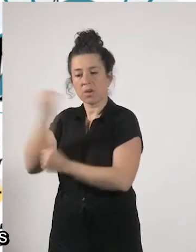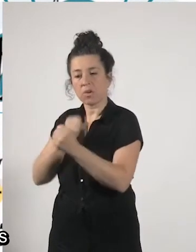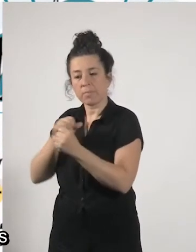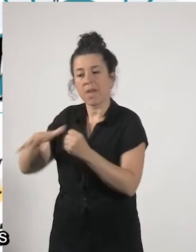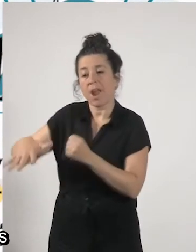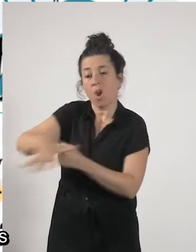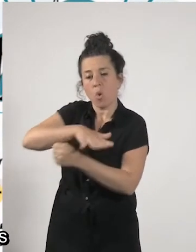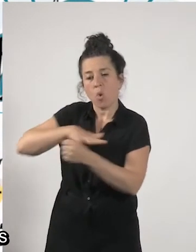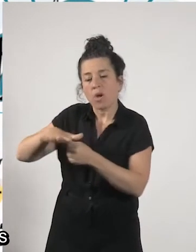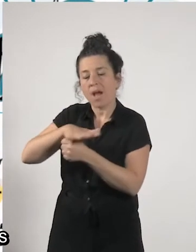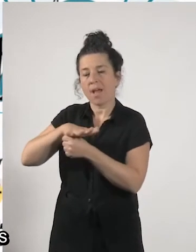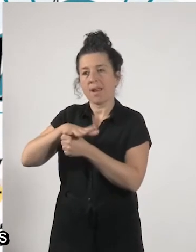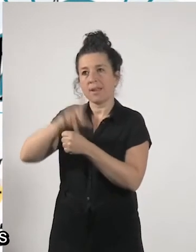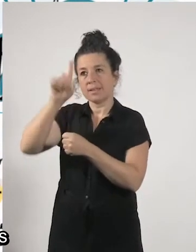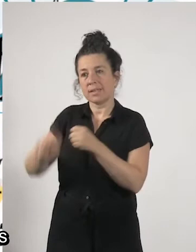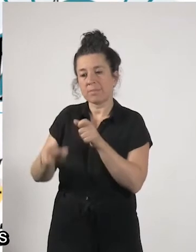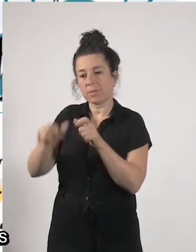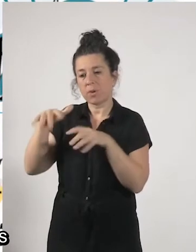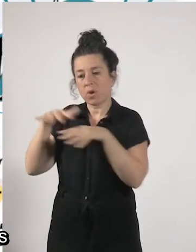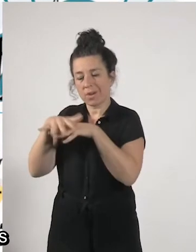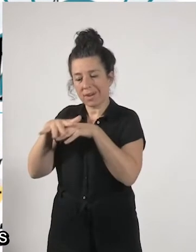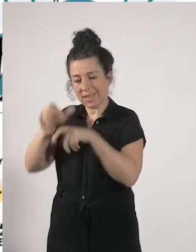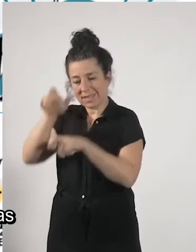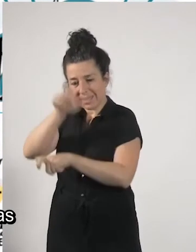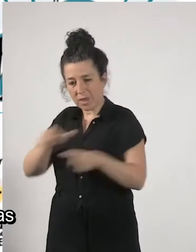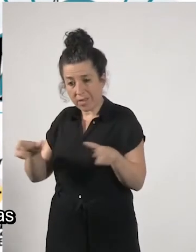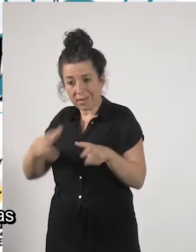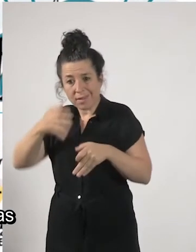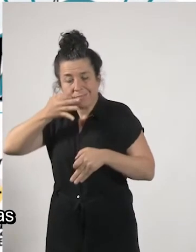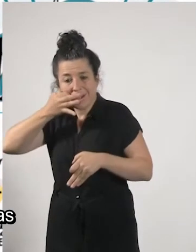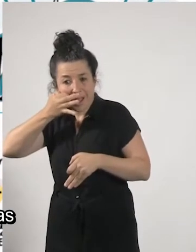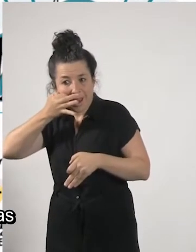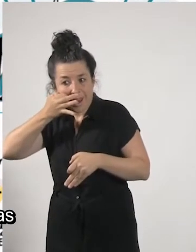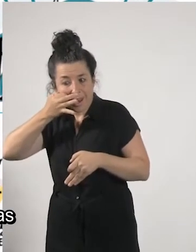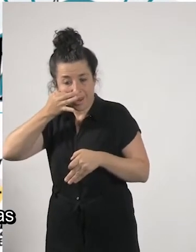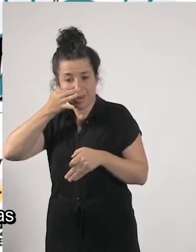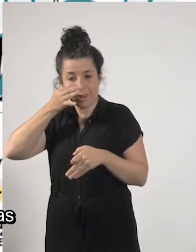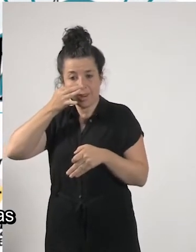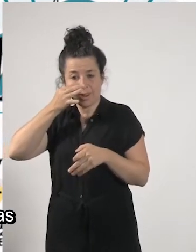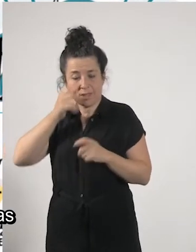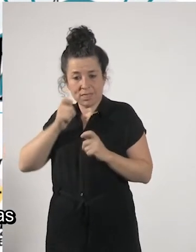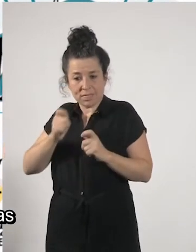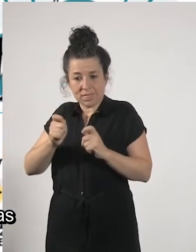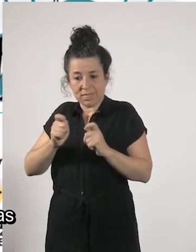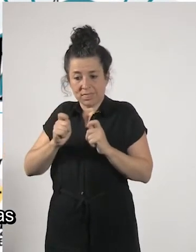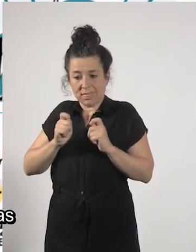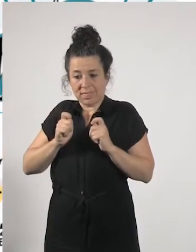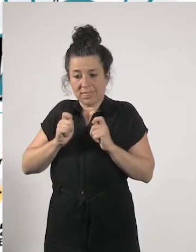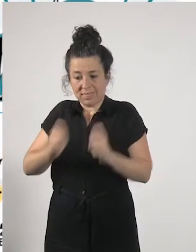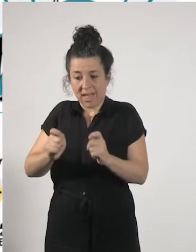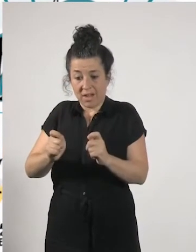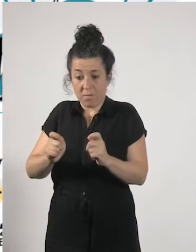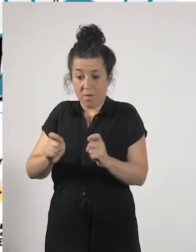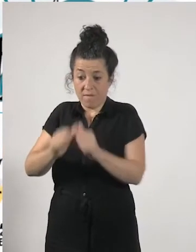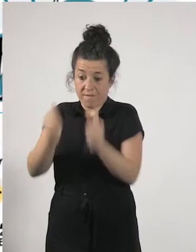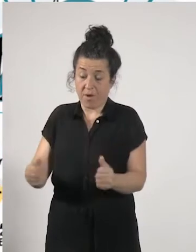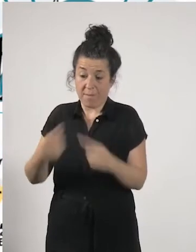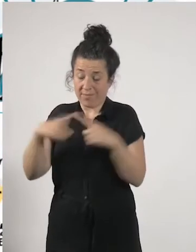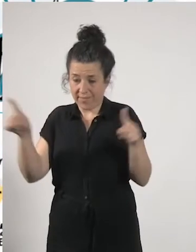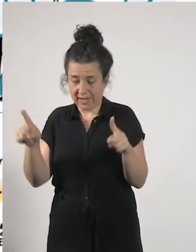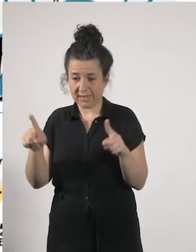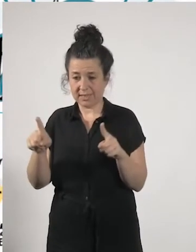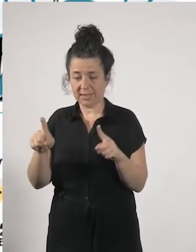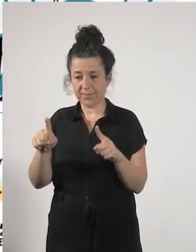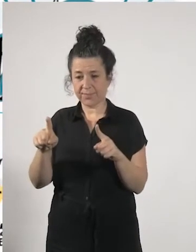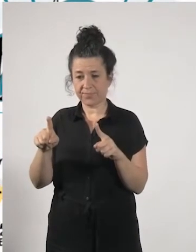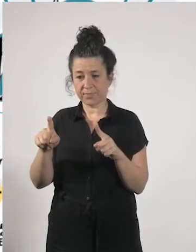quizás esa ciudadanía o esas redes de ciudadanía reales que han contribuido a que las cosas se hagan de otra manera y esta propuesta